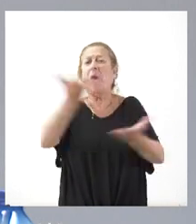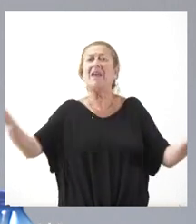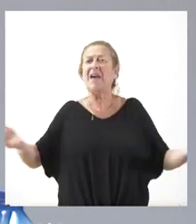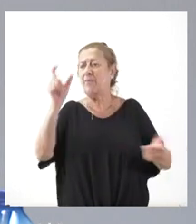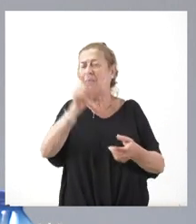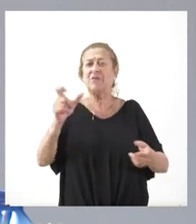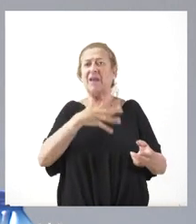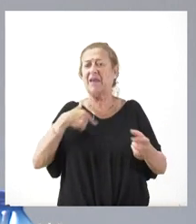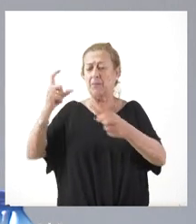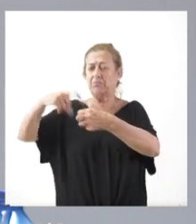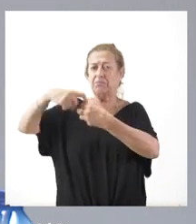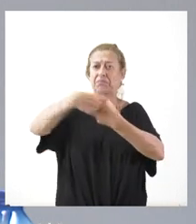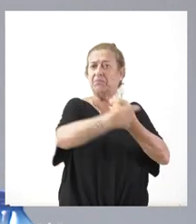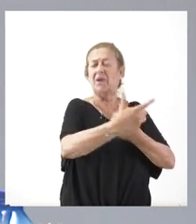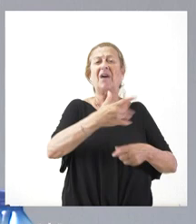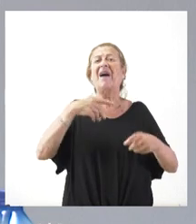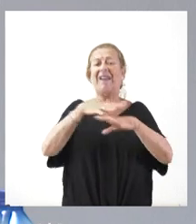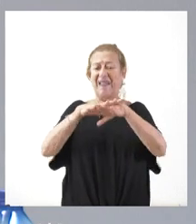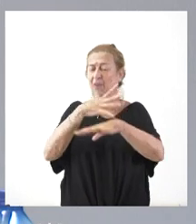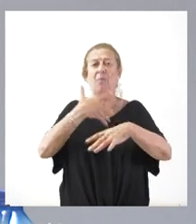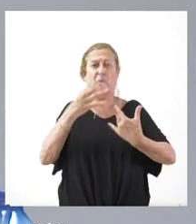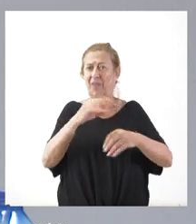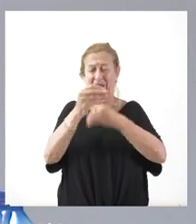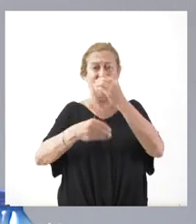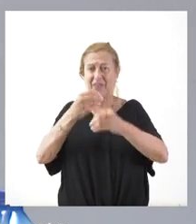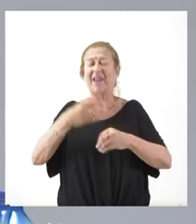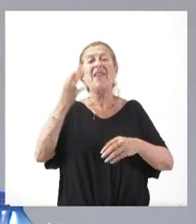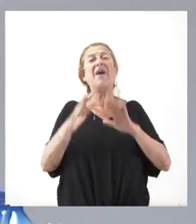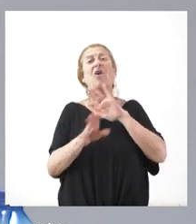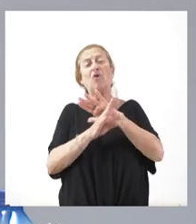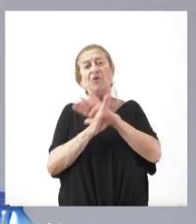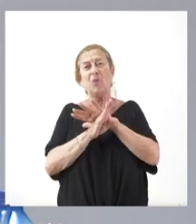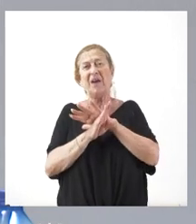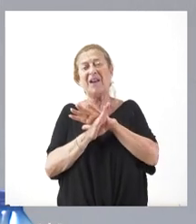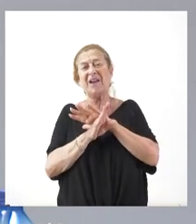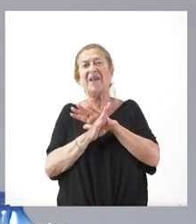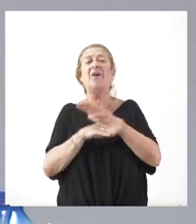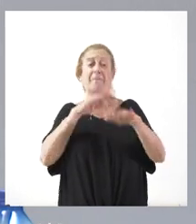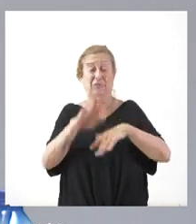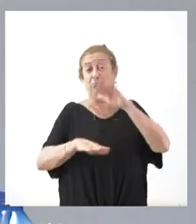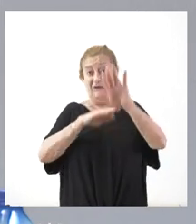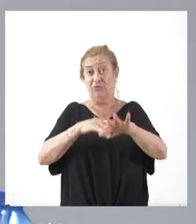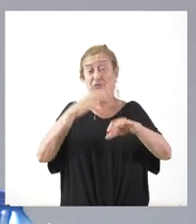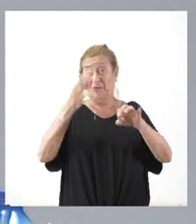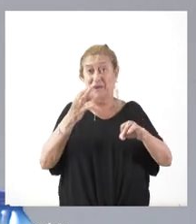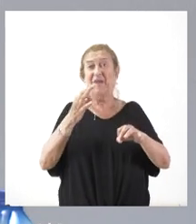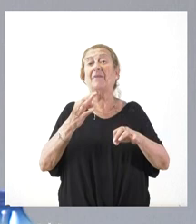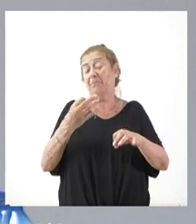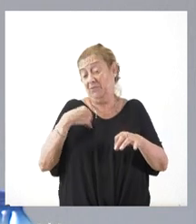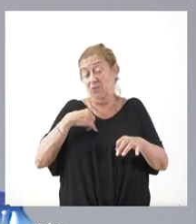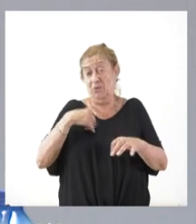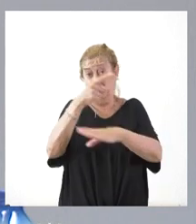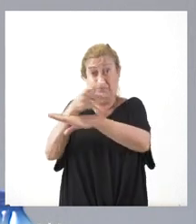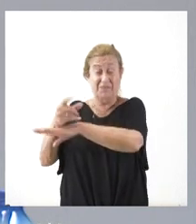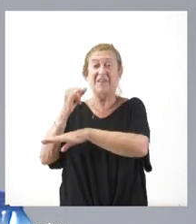quiera incorporarse a esa red CILOG lo puede hacer. Tiene que seguir el procedimiento establecido al efecto y